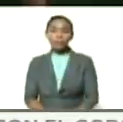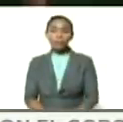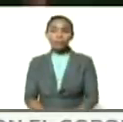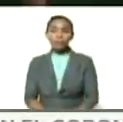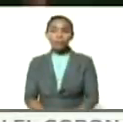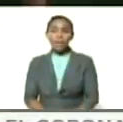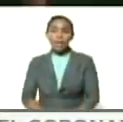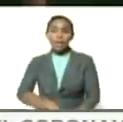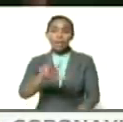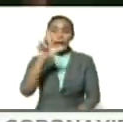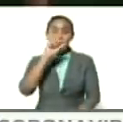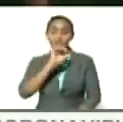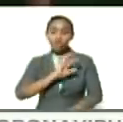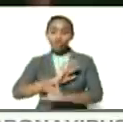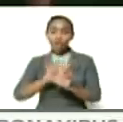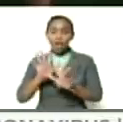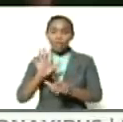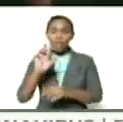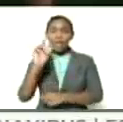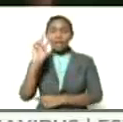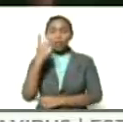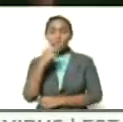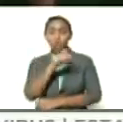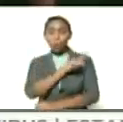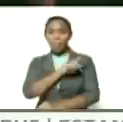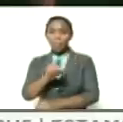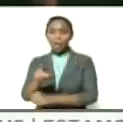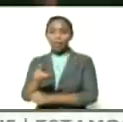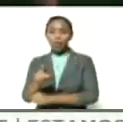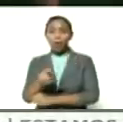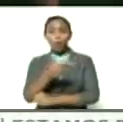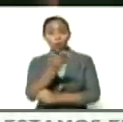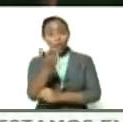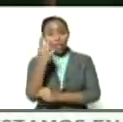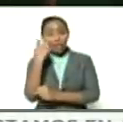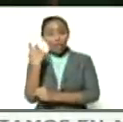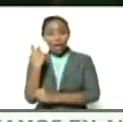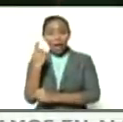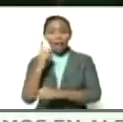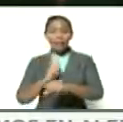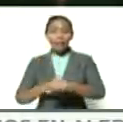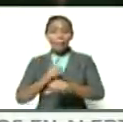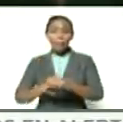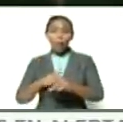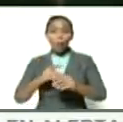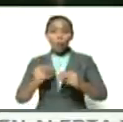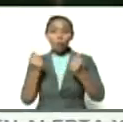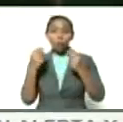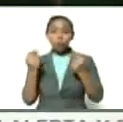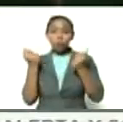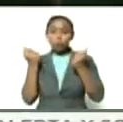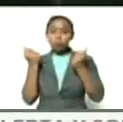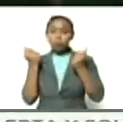3 años ya del segundo mandato para que ustedes vean que el tiempo pasa volando